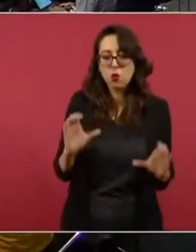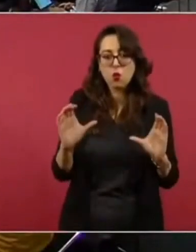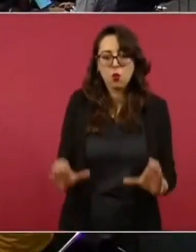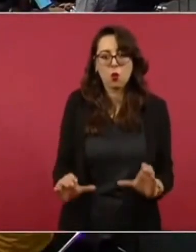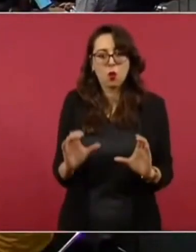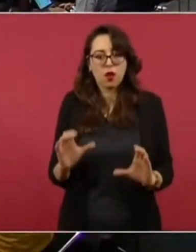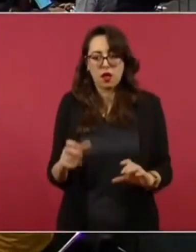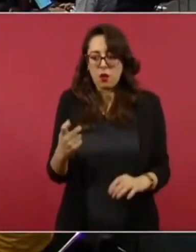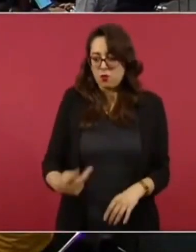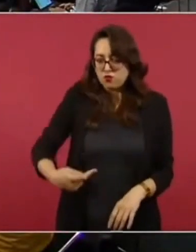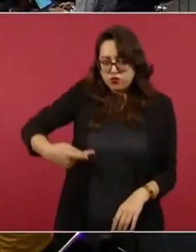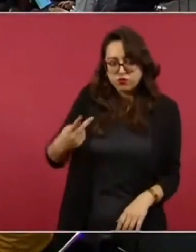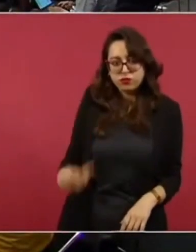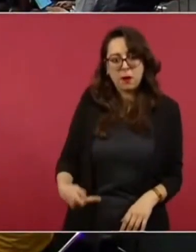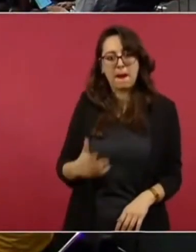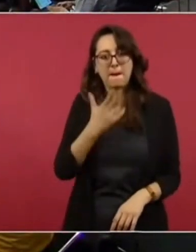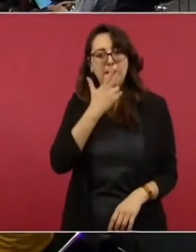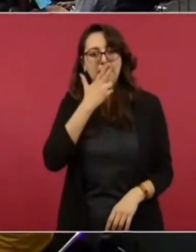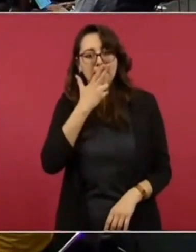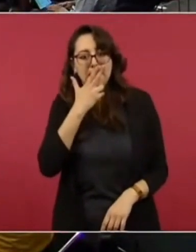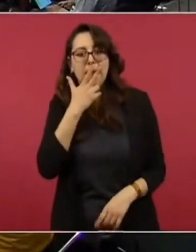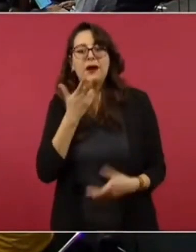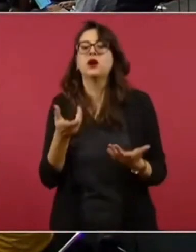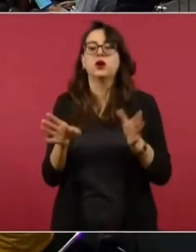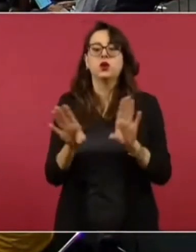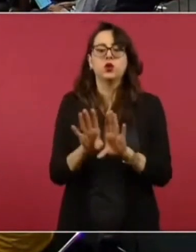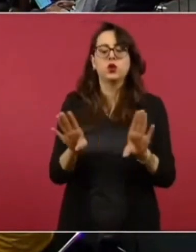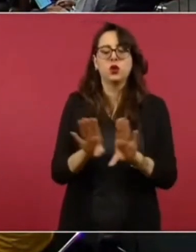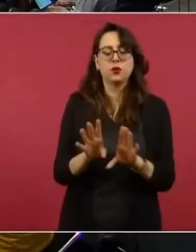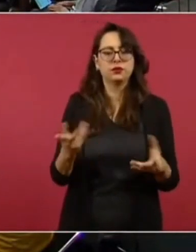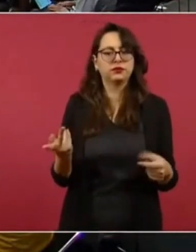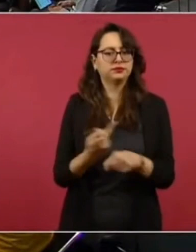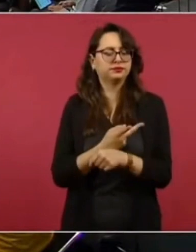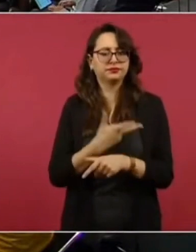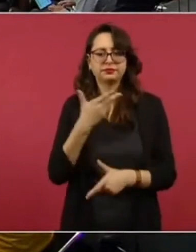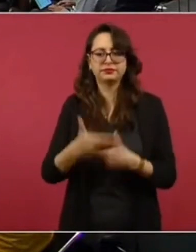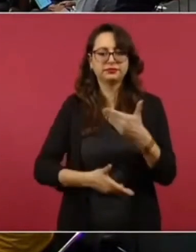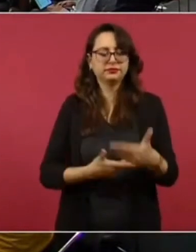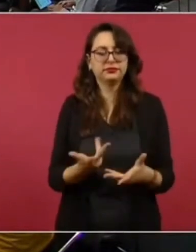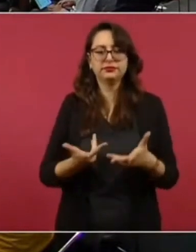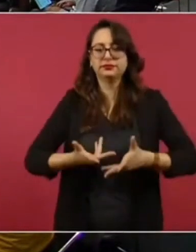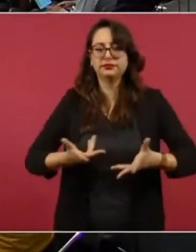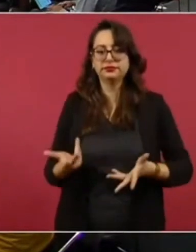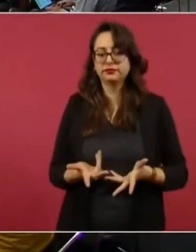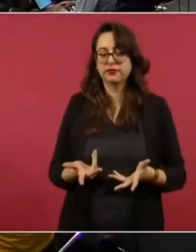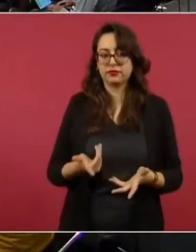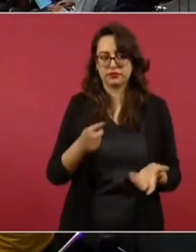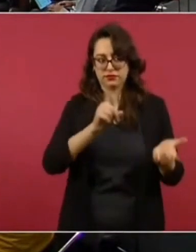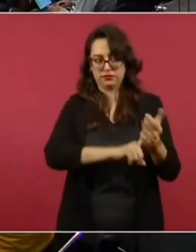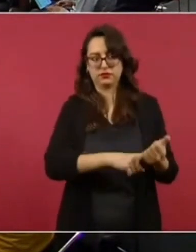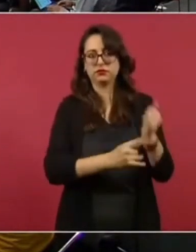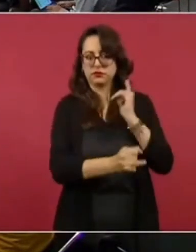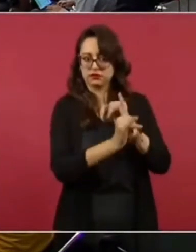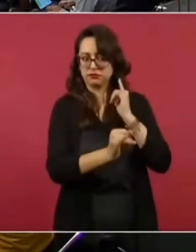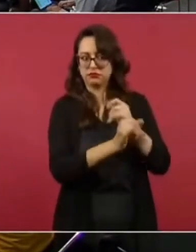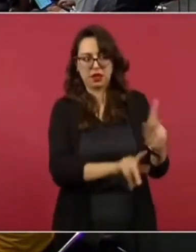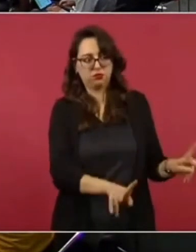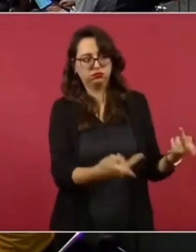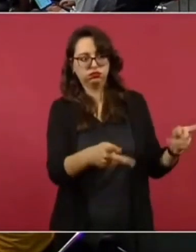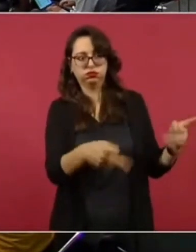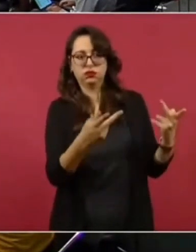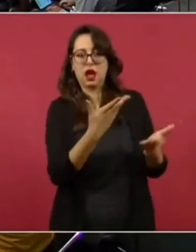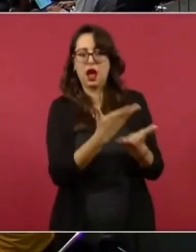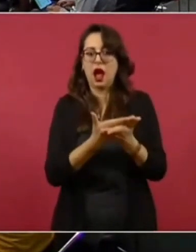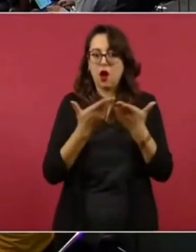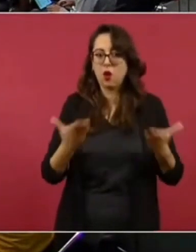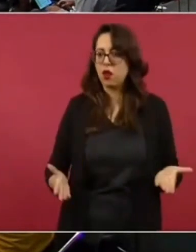del patrimonio de la Nación, que incluso se ofreció en Internet a través de páginas como Facebook, como Mercado Libre. ¿Cómo se ha venido trabajando? Si